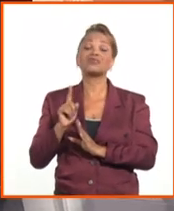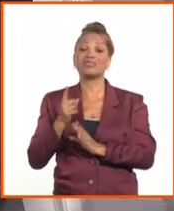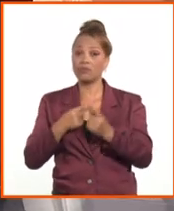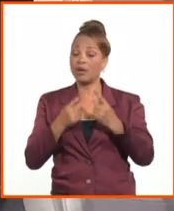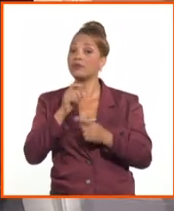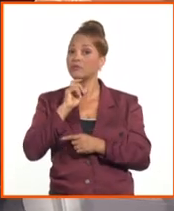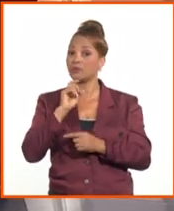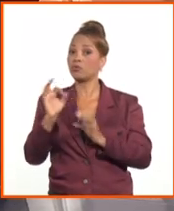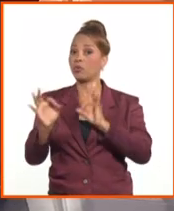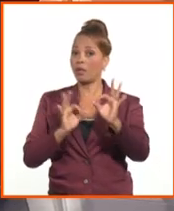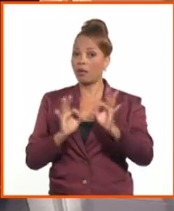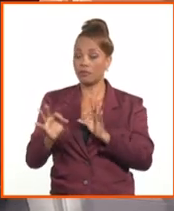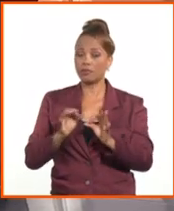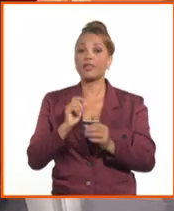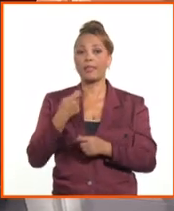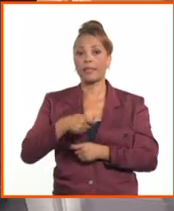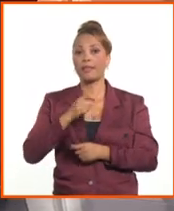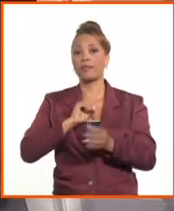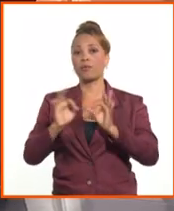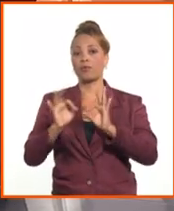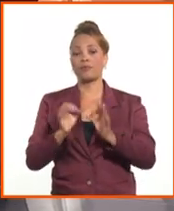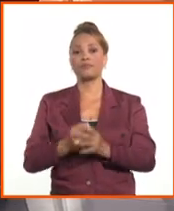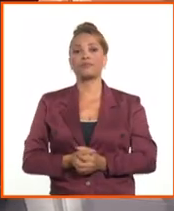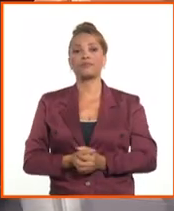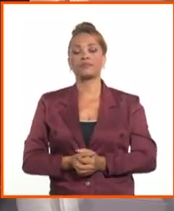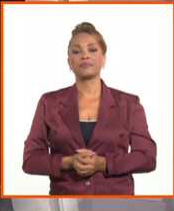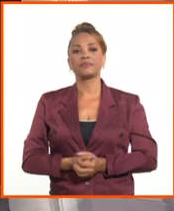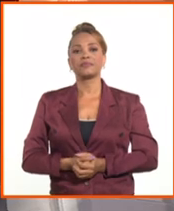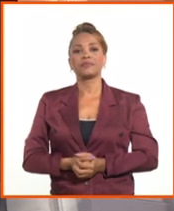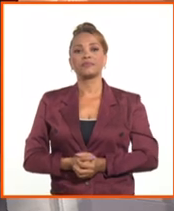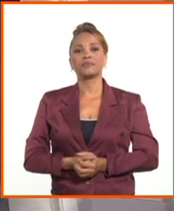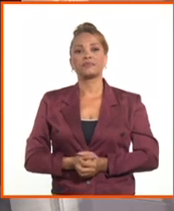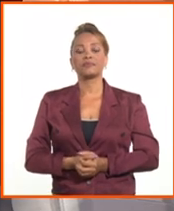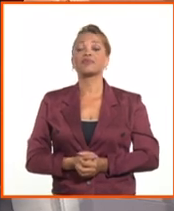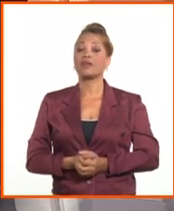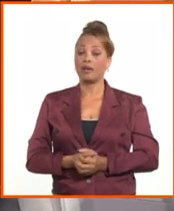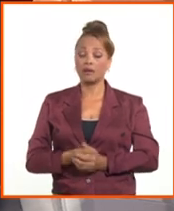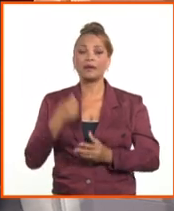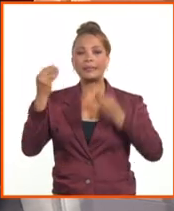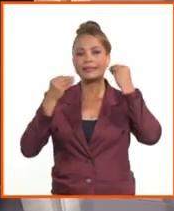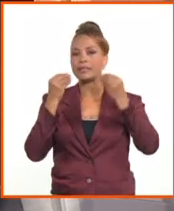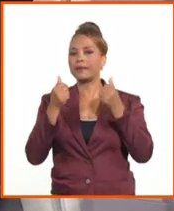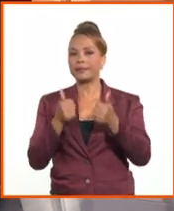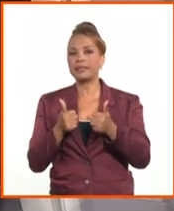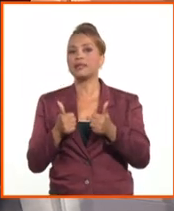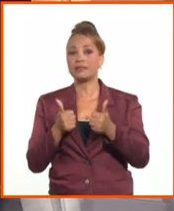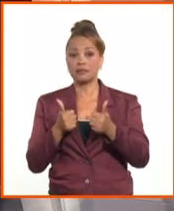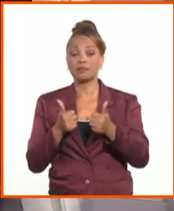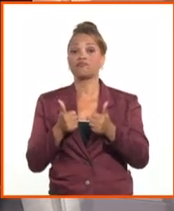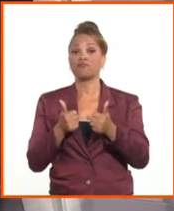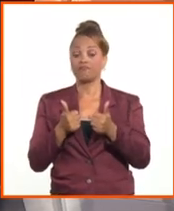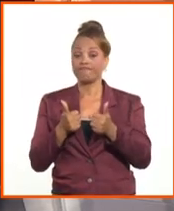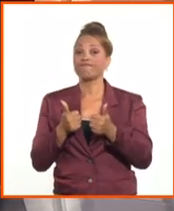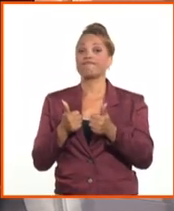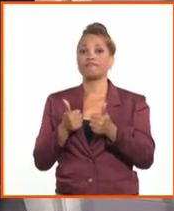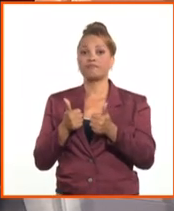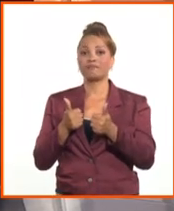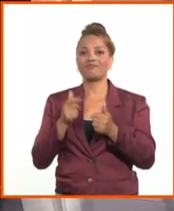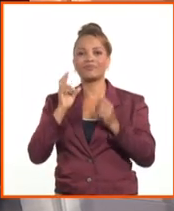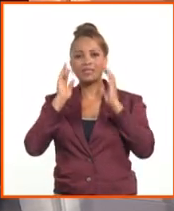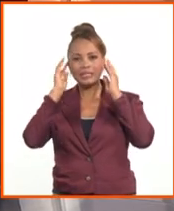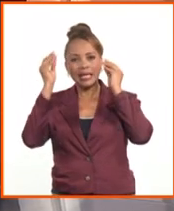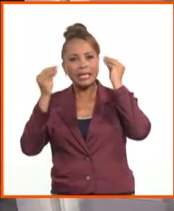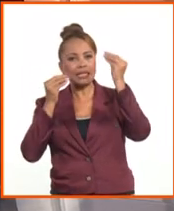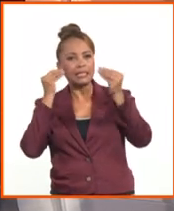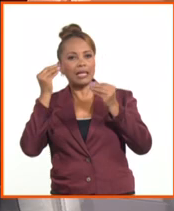que tenemos que manejar. Esto nos pone, como yo le digo a los compañeros, a jugar al duro. Esto nos pone a jugar al duro. Esto nos pone a un